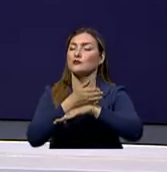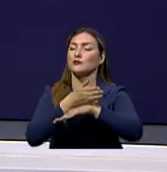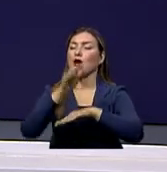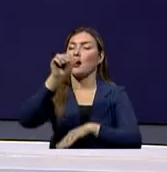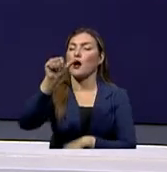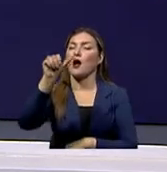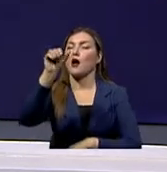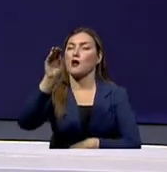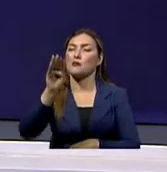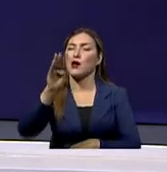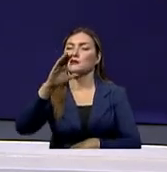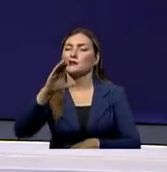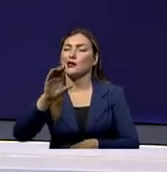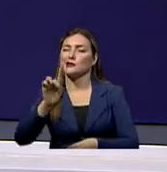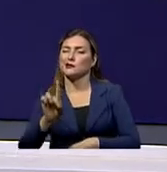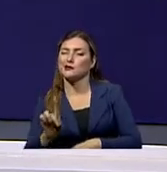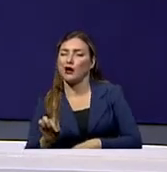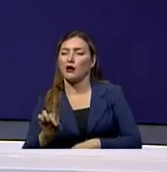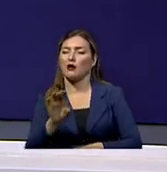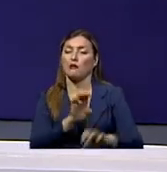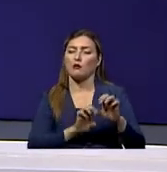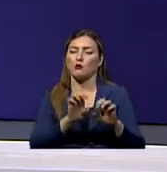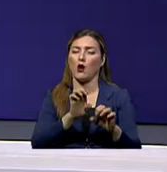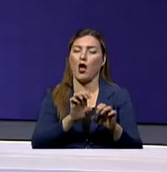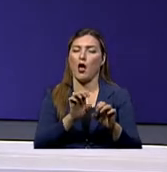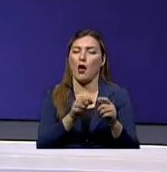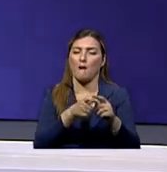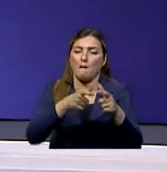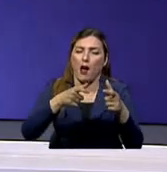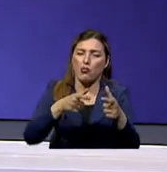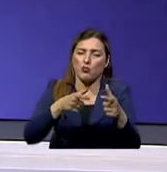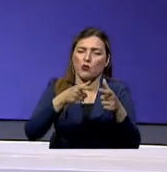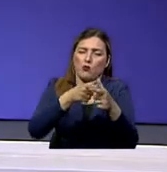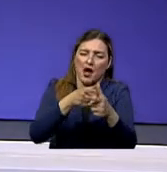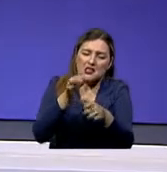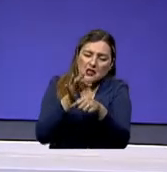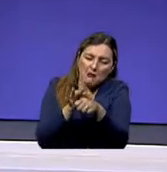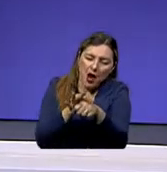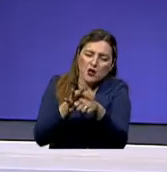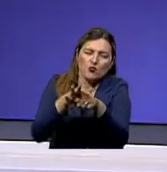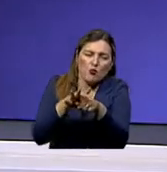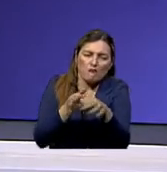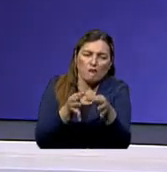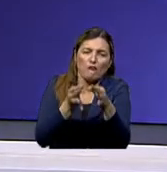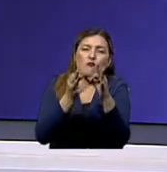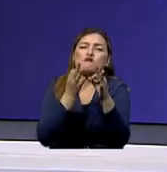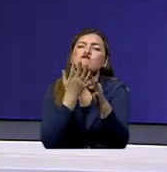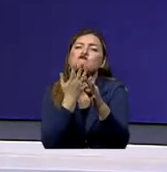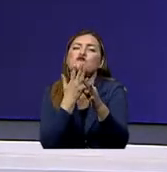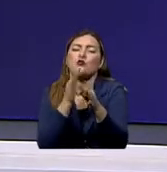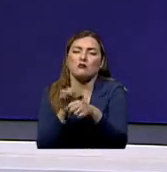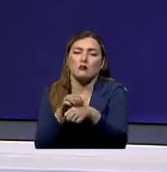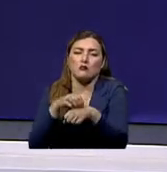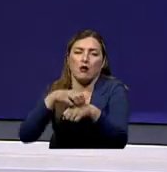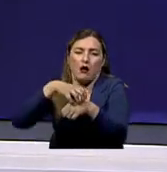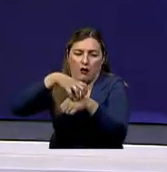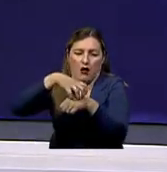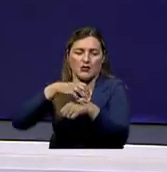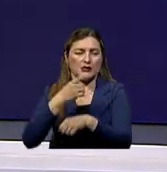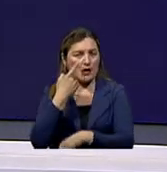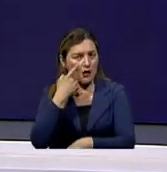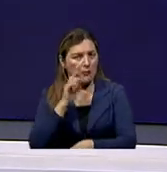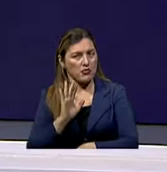ABCD. Es decir, evaluar todo lo que es tamaño, color, la forma, qué tan rápido ha crecido para definitivamente de esa forma